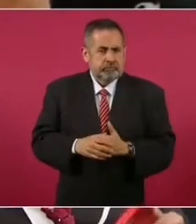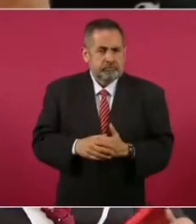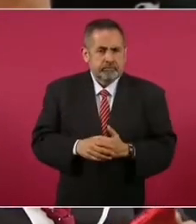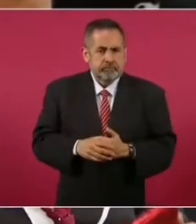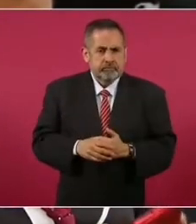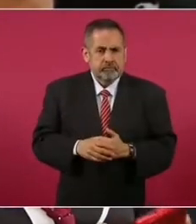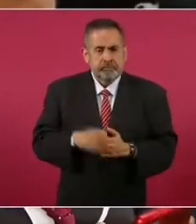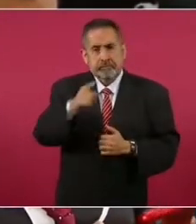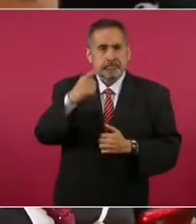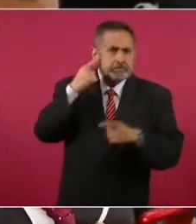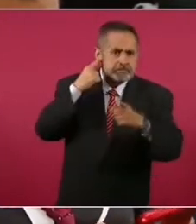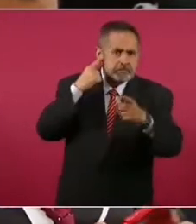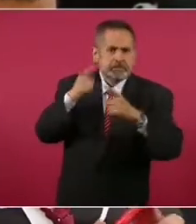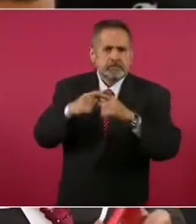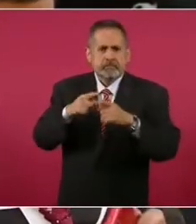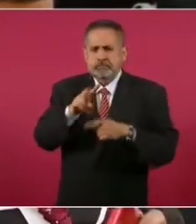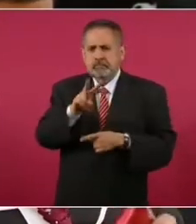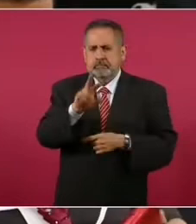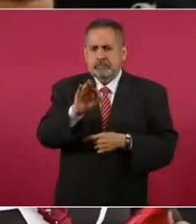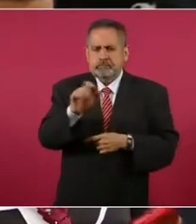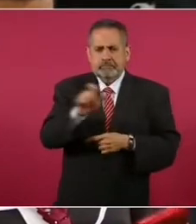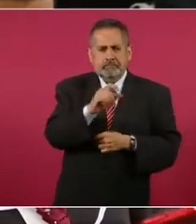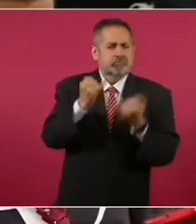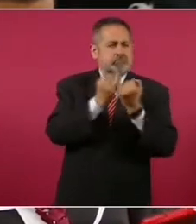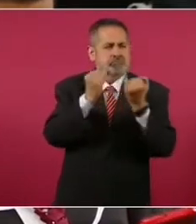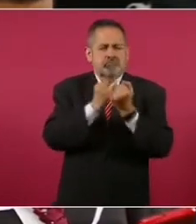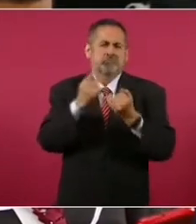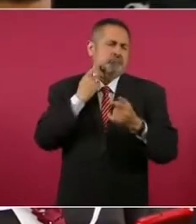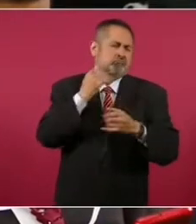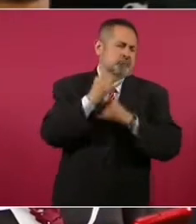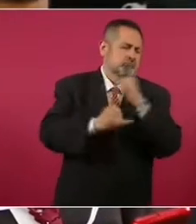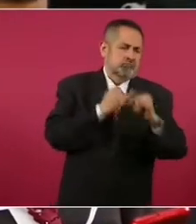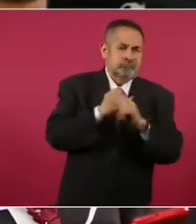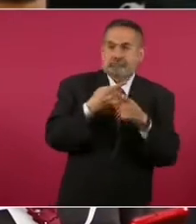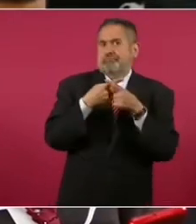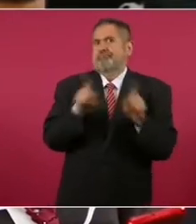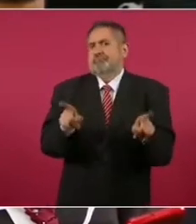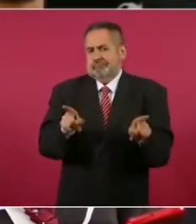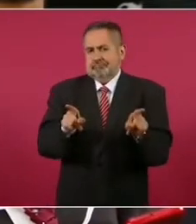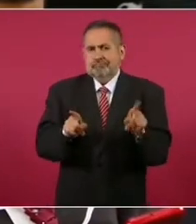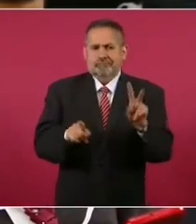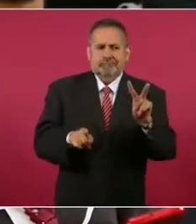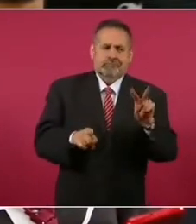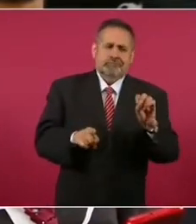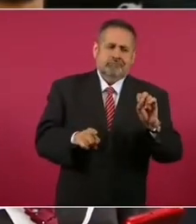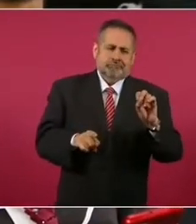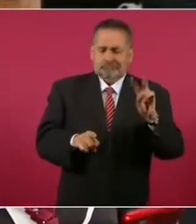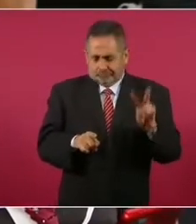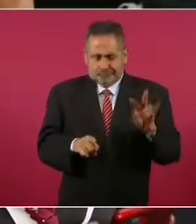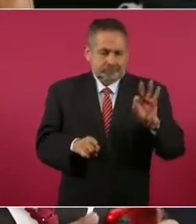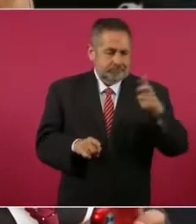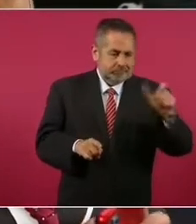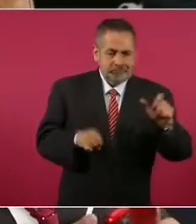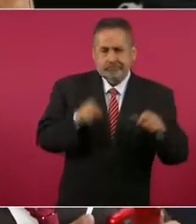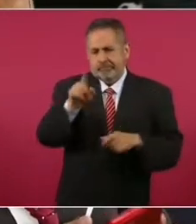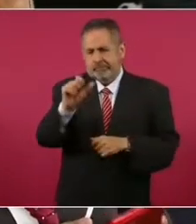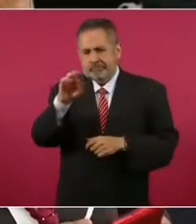Porque se puede escuchar a usted y a Vicente Fox decir los mismos principios de política internacional y han sido políticas internacionales distintas.